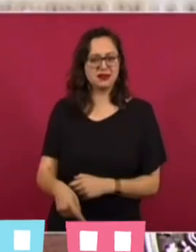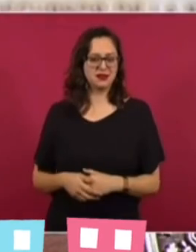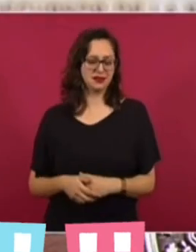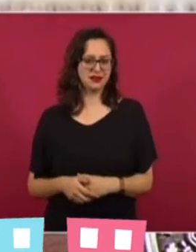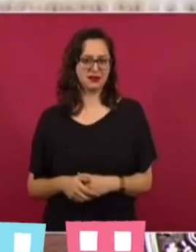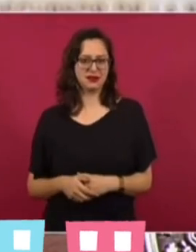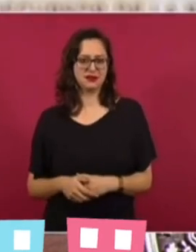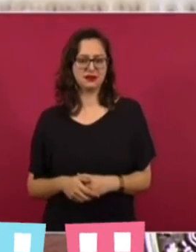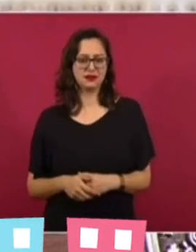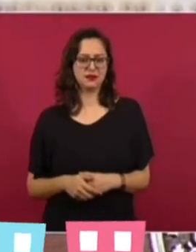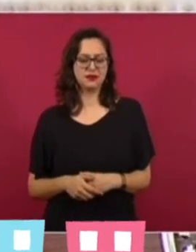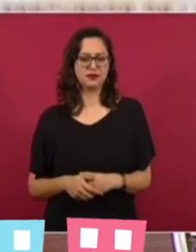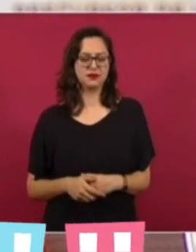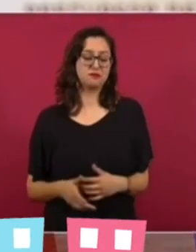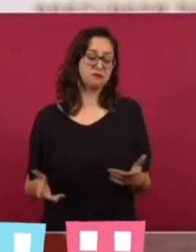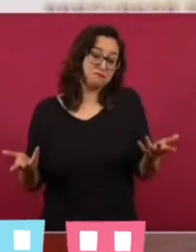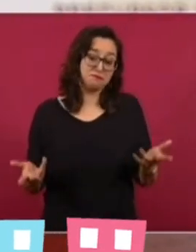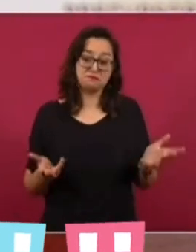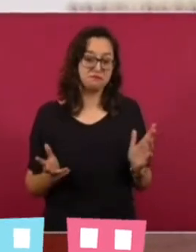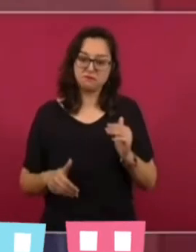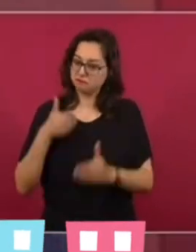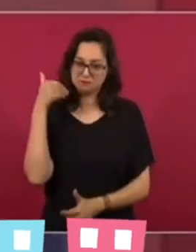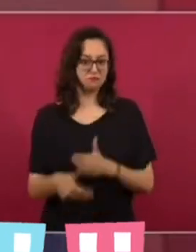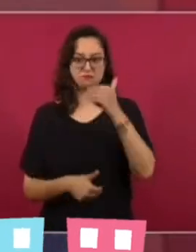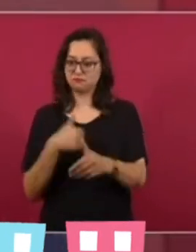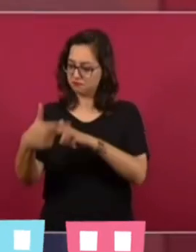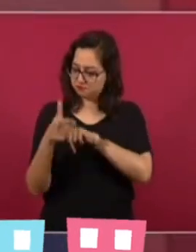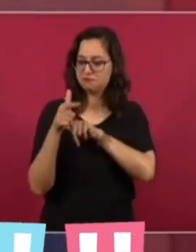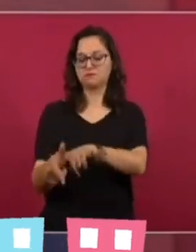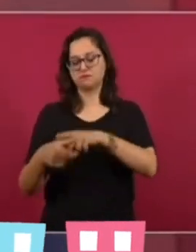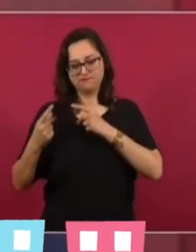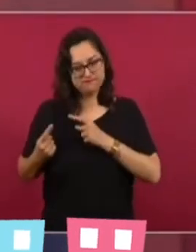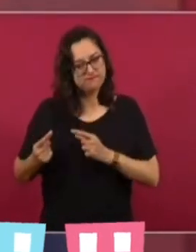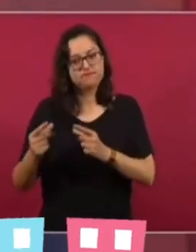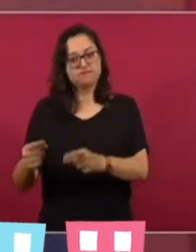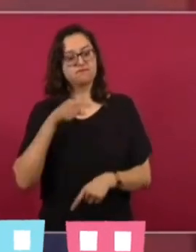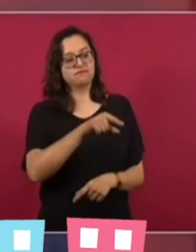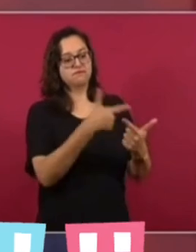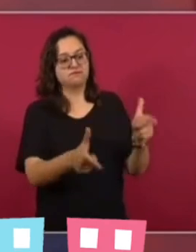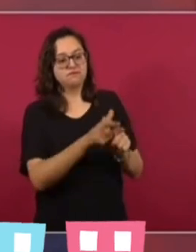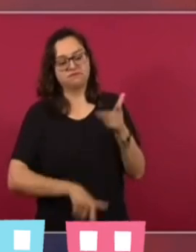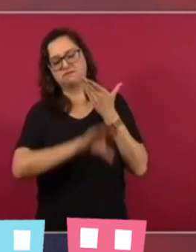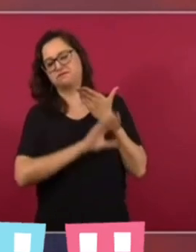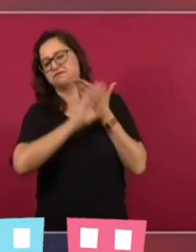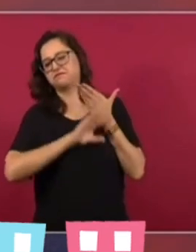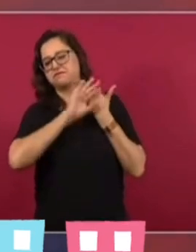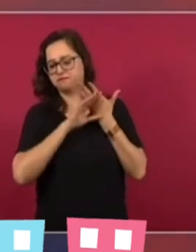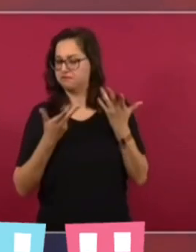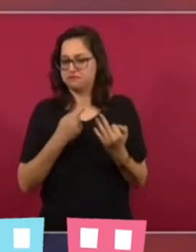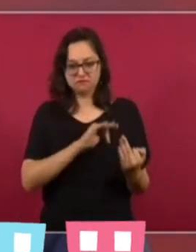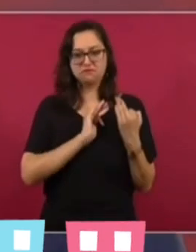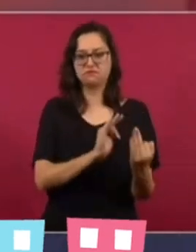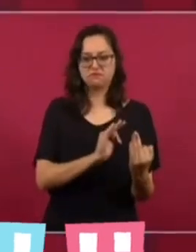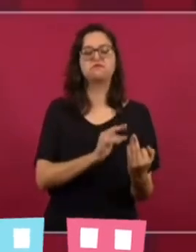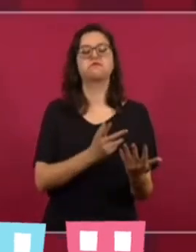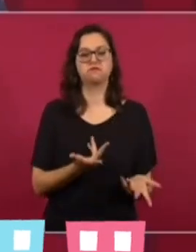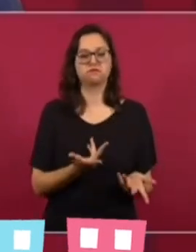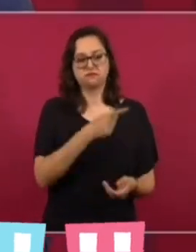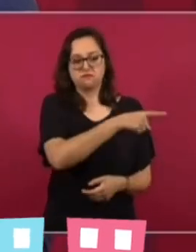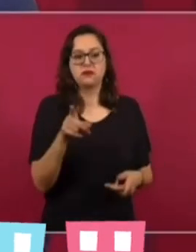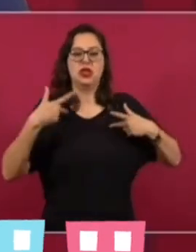sureste. Entonces, vamos a enfrentar a estos grupos de intereses creados, a sus